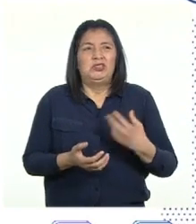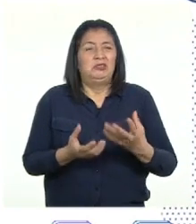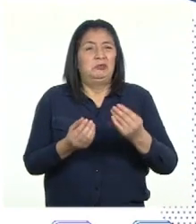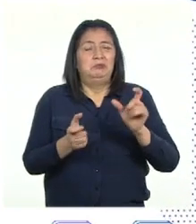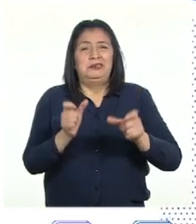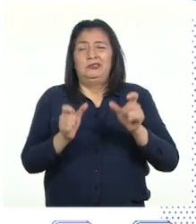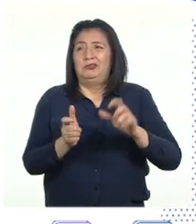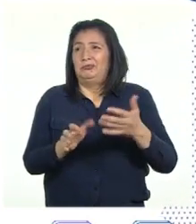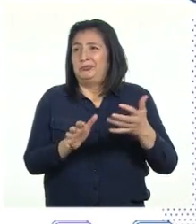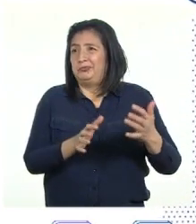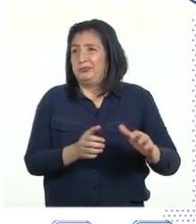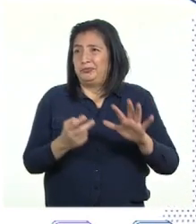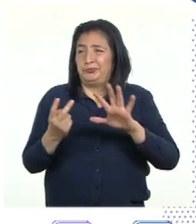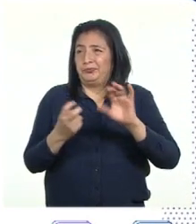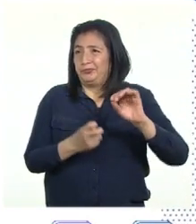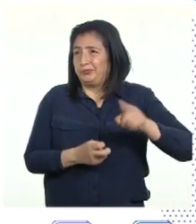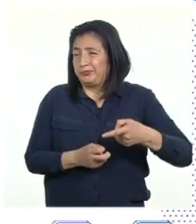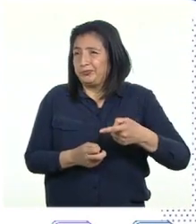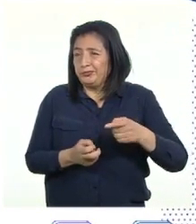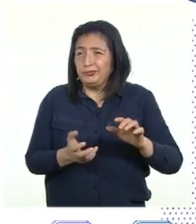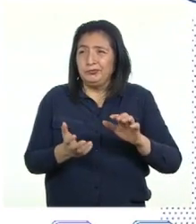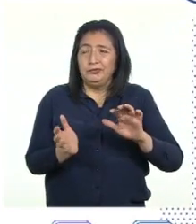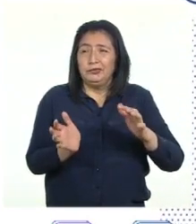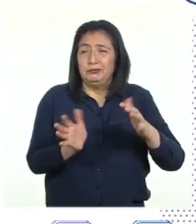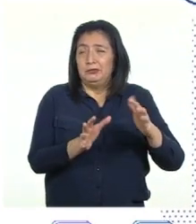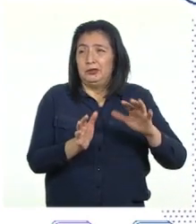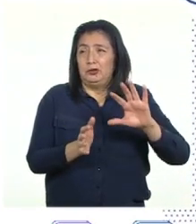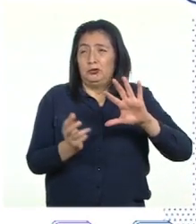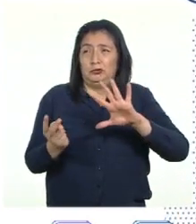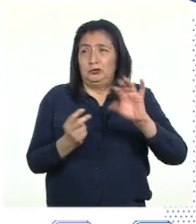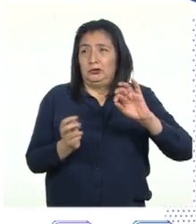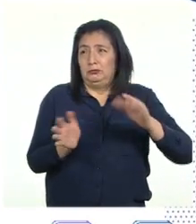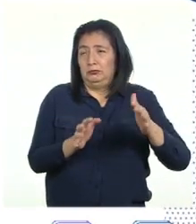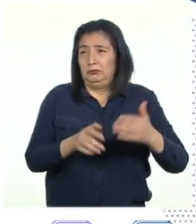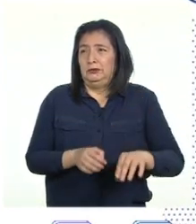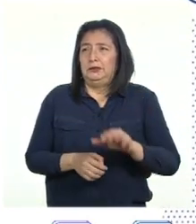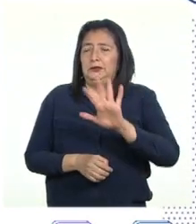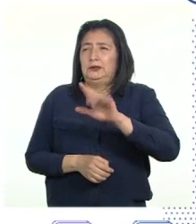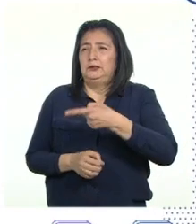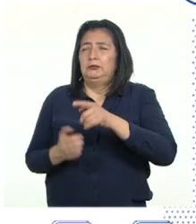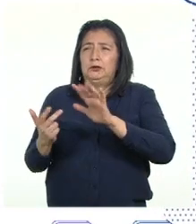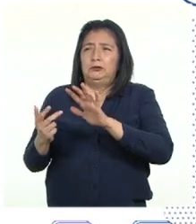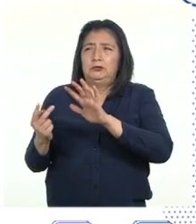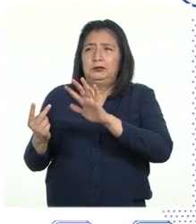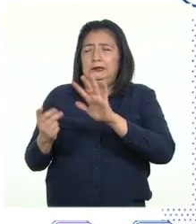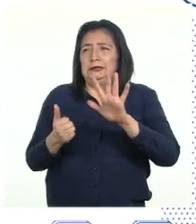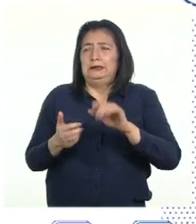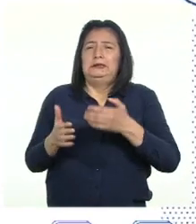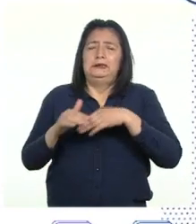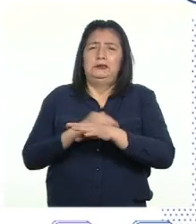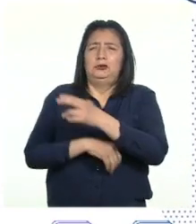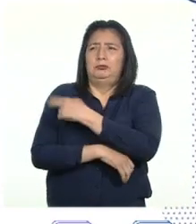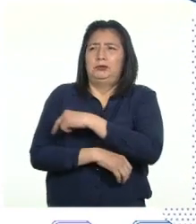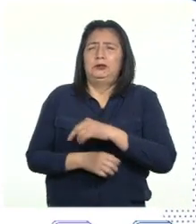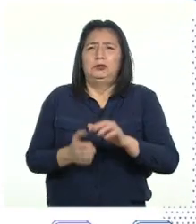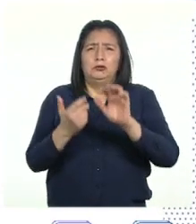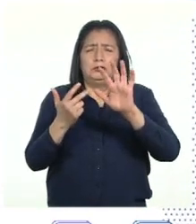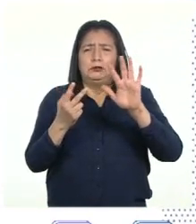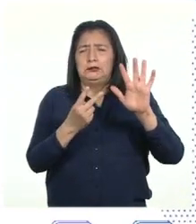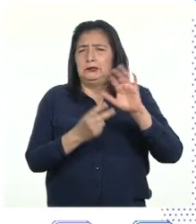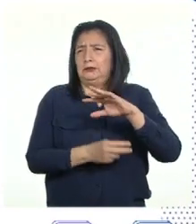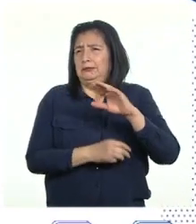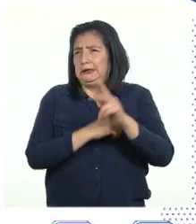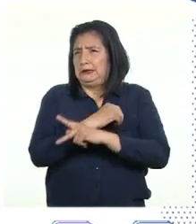Alrededor de 800 muertes Y 5.876 hospitalizaciones en 87 países